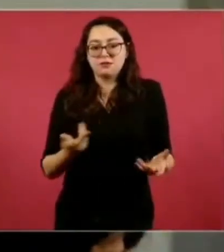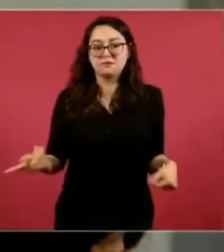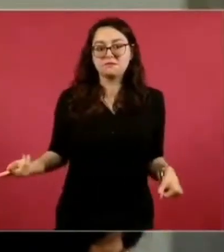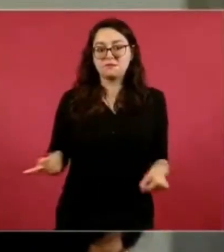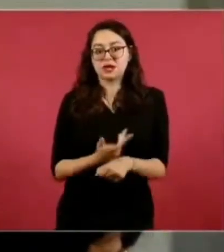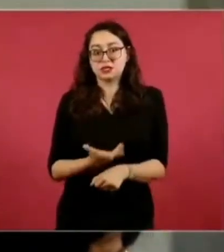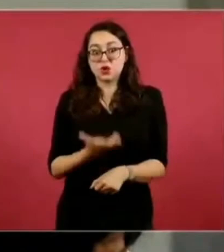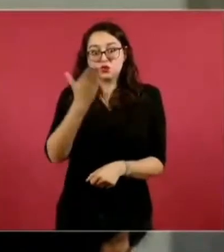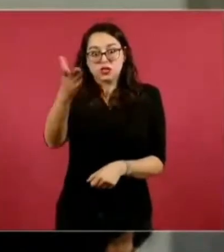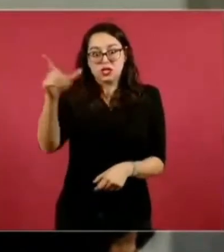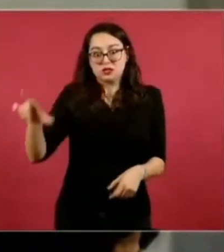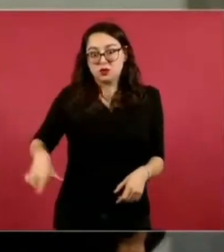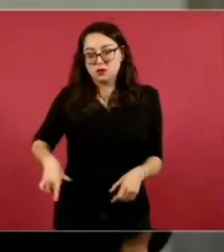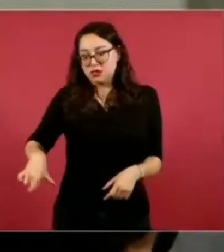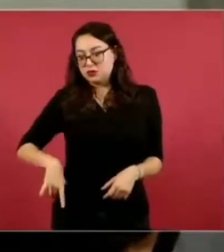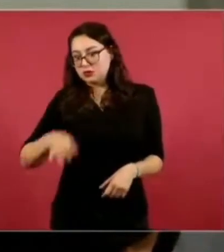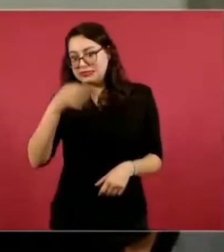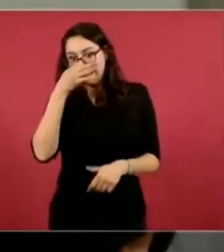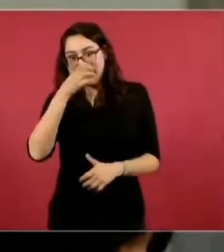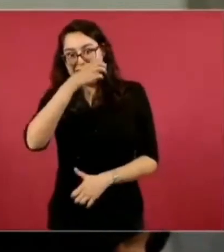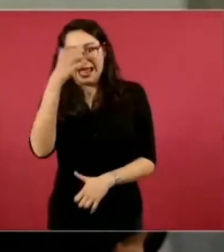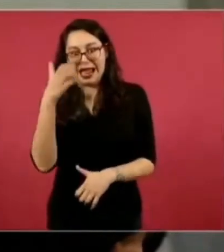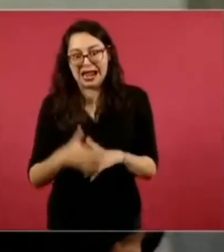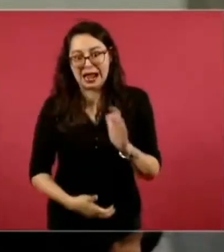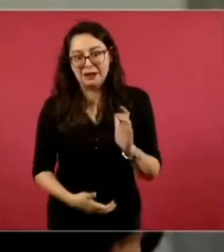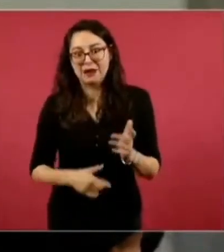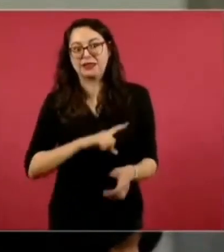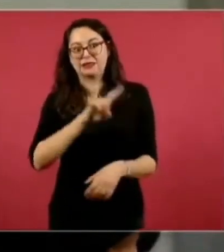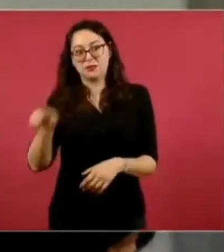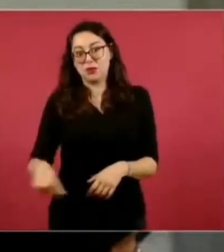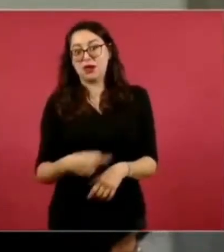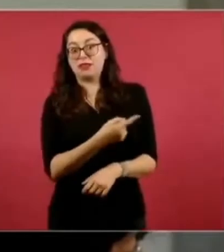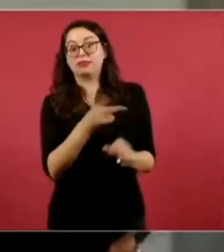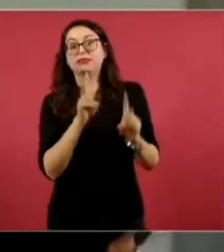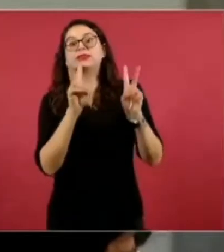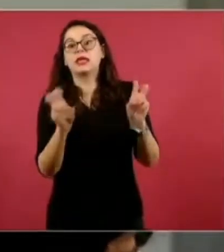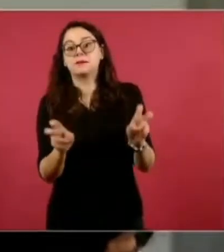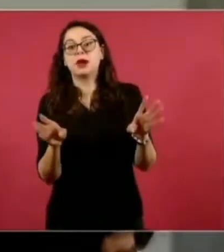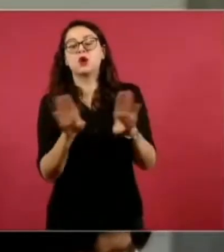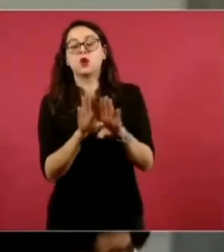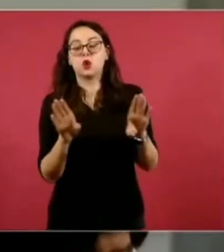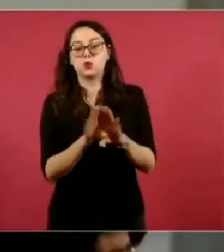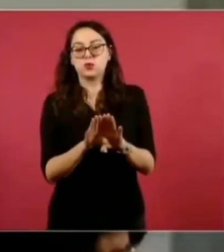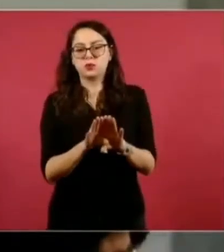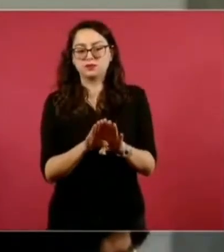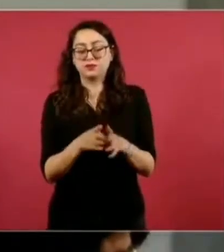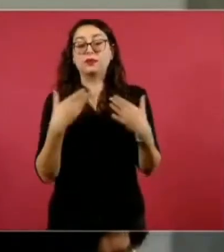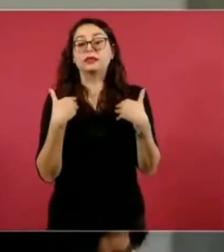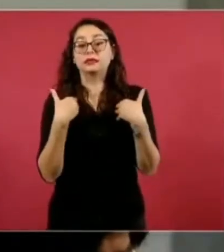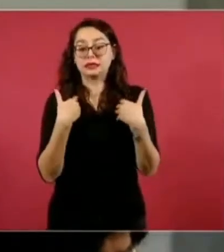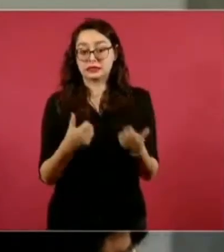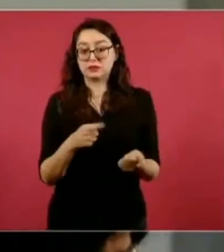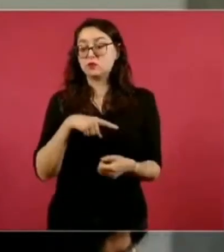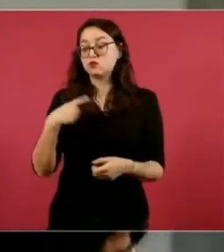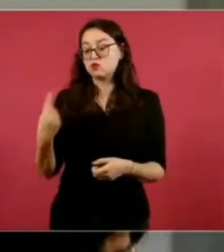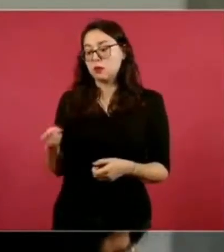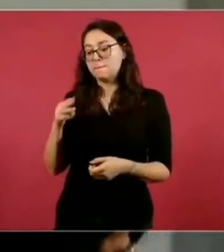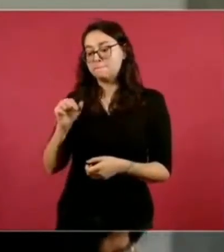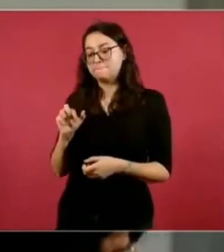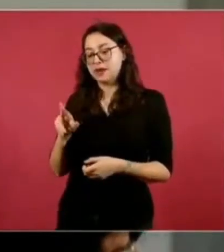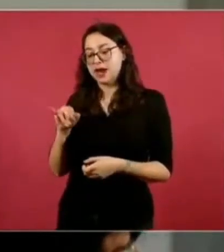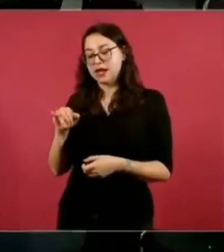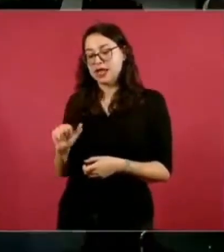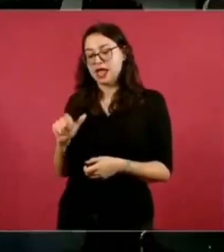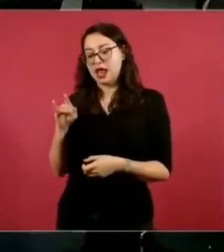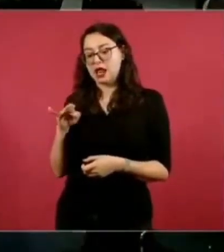concluir, señor, y qué va a pasar con estos temas. Se sabe que María Luisa Albores ya se ha reunido con Alicia